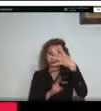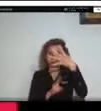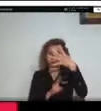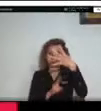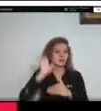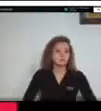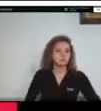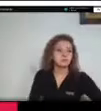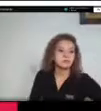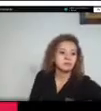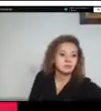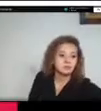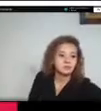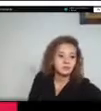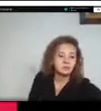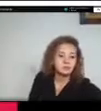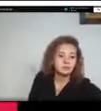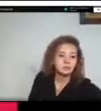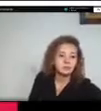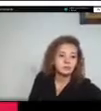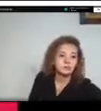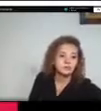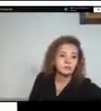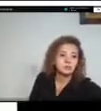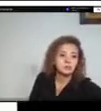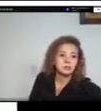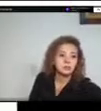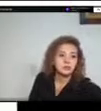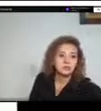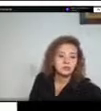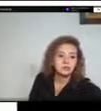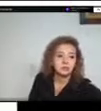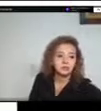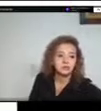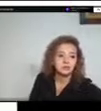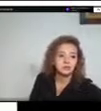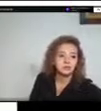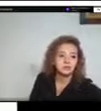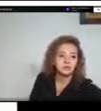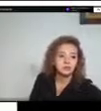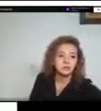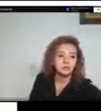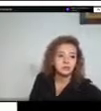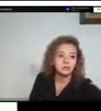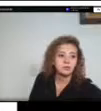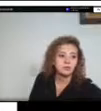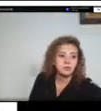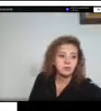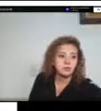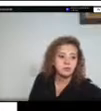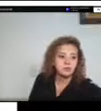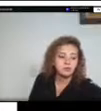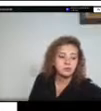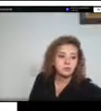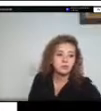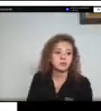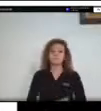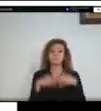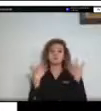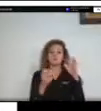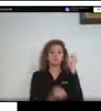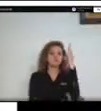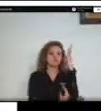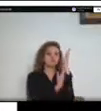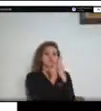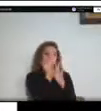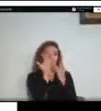Las causas de los incendios forestales en nuestro departamento principalmente son las quemas controladas. Hay una cultura muy